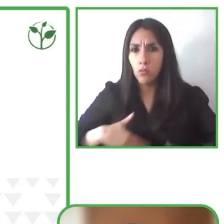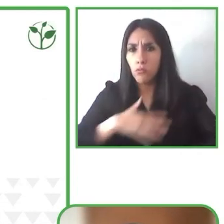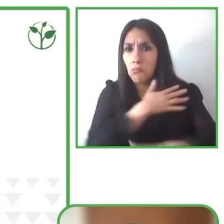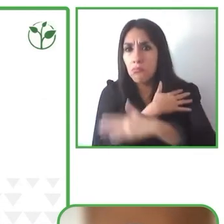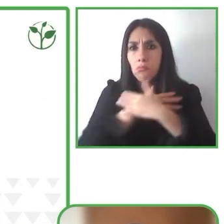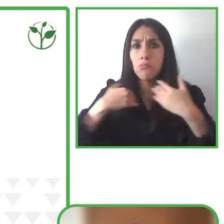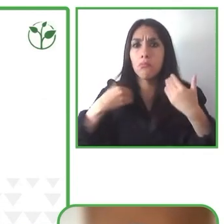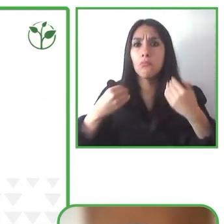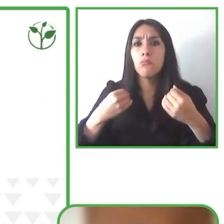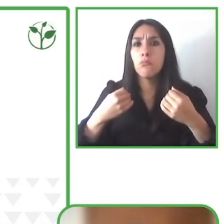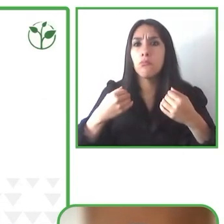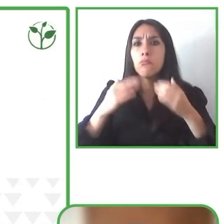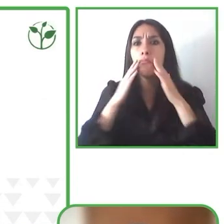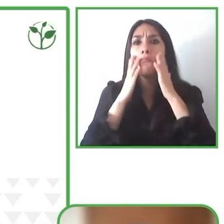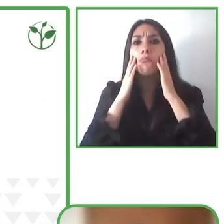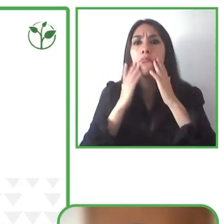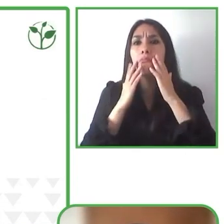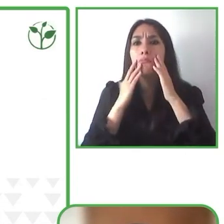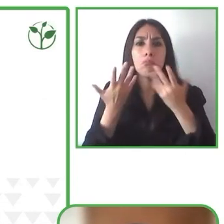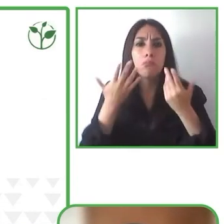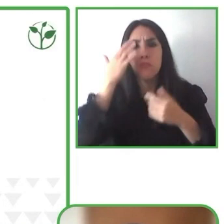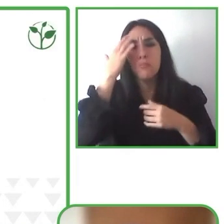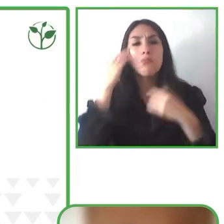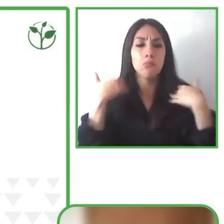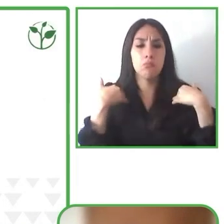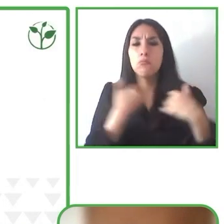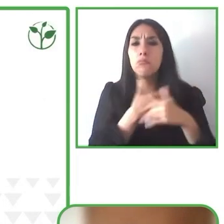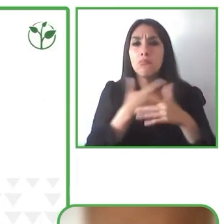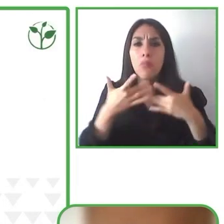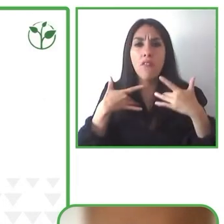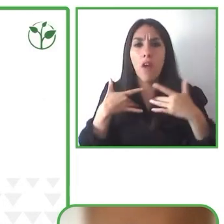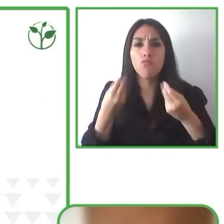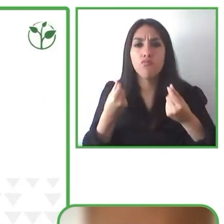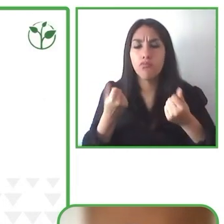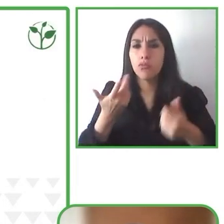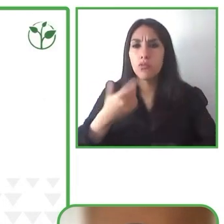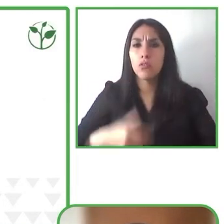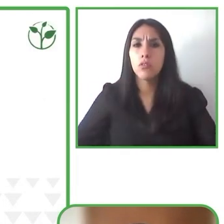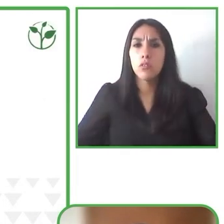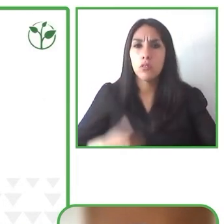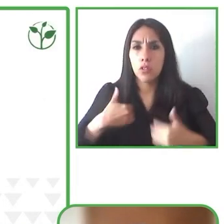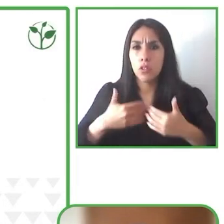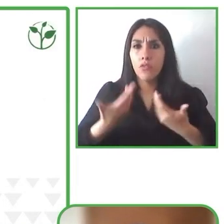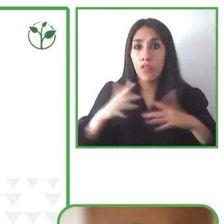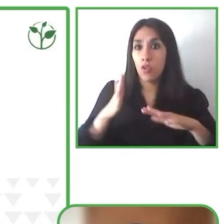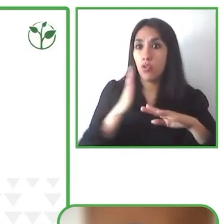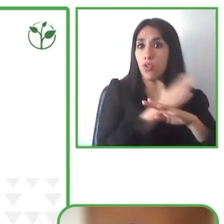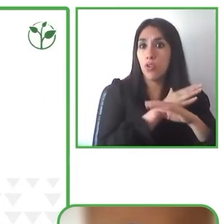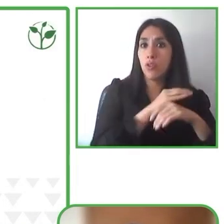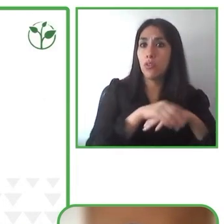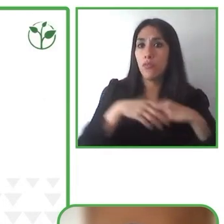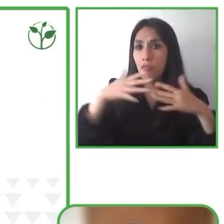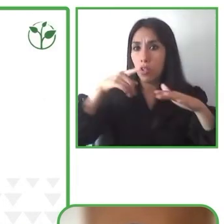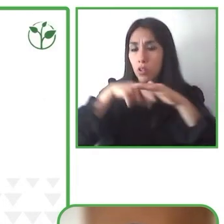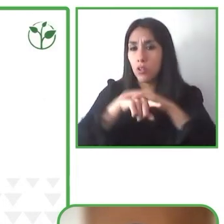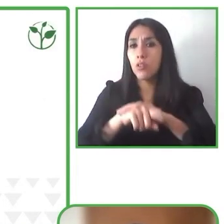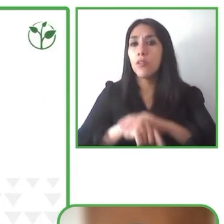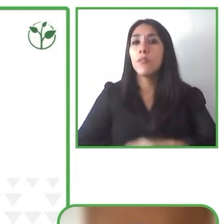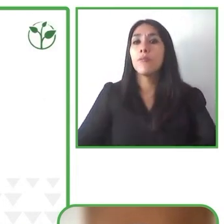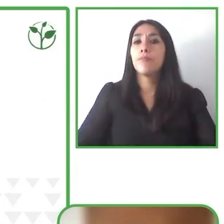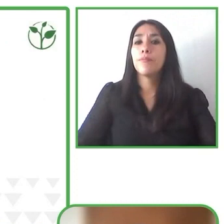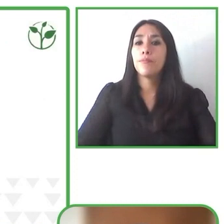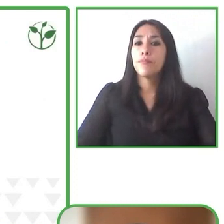vestimentas y una serie de otros aspectos antes de entrar a la obra de teatro para que una vez que estén dentro de nuestra sala